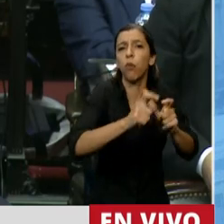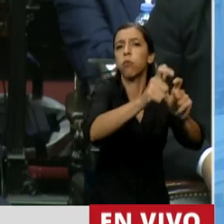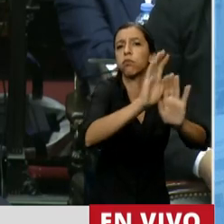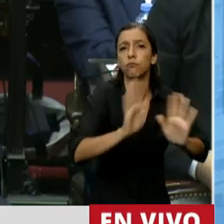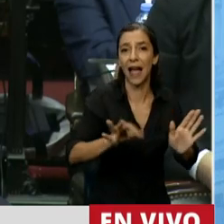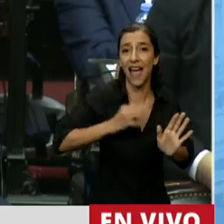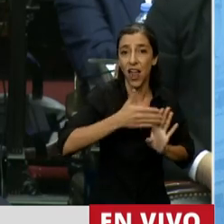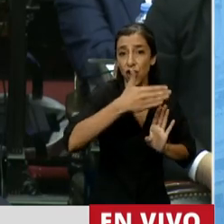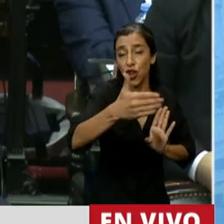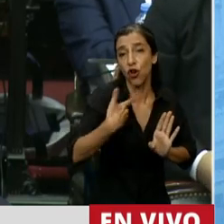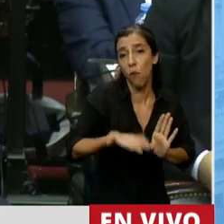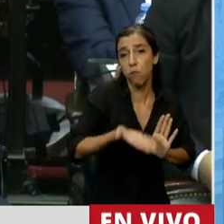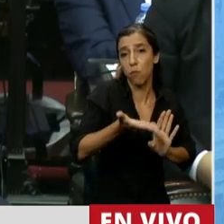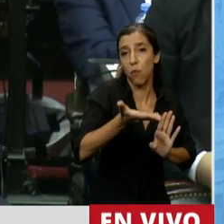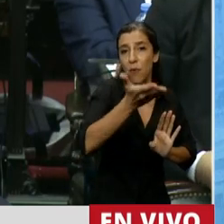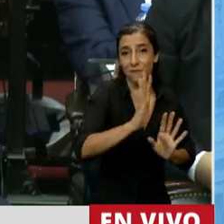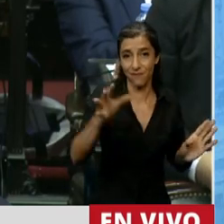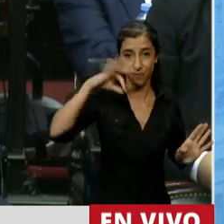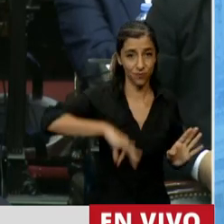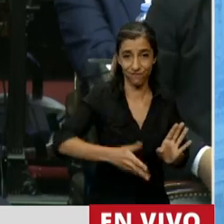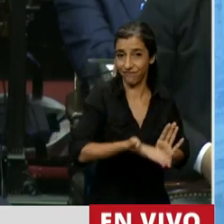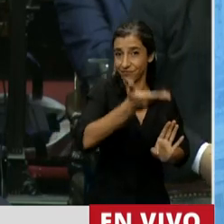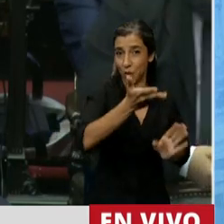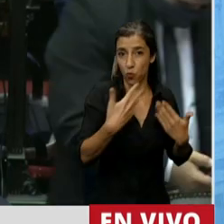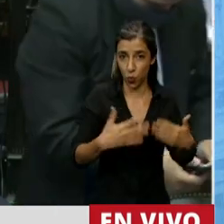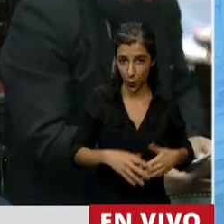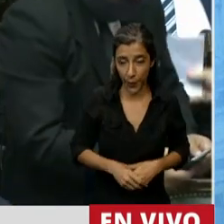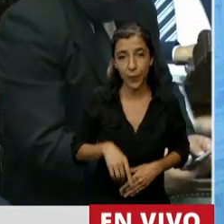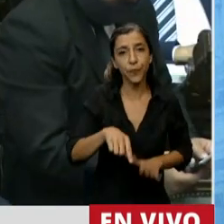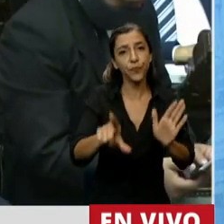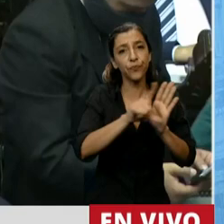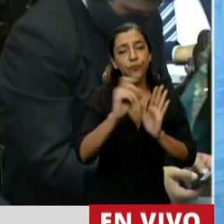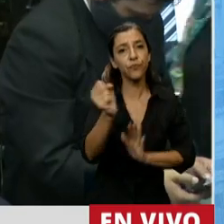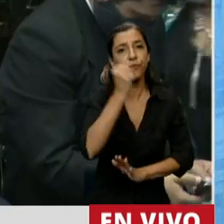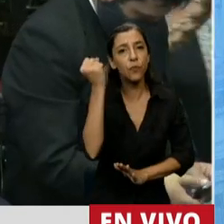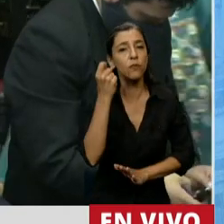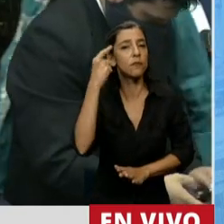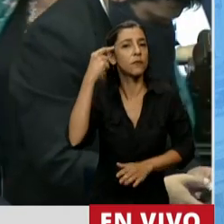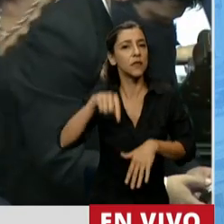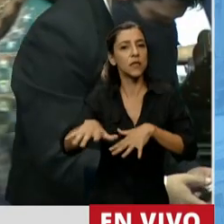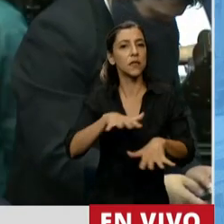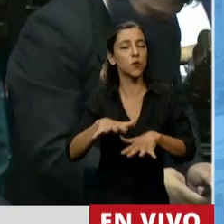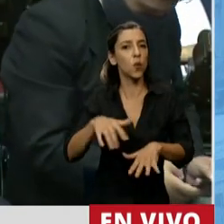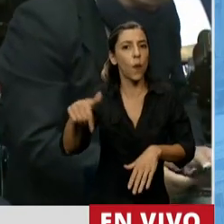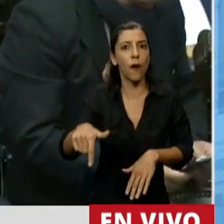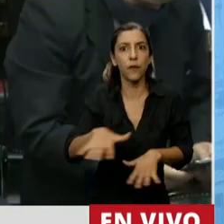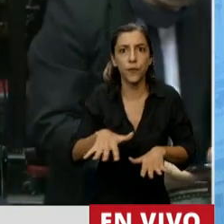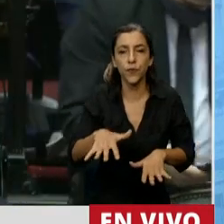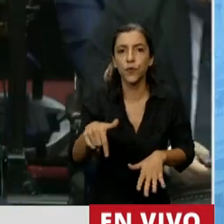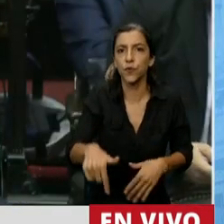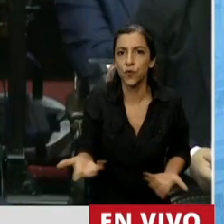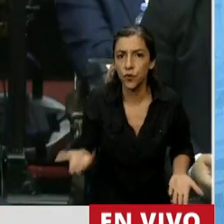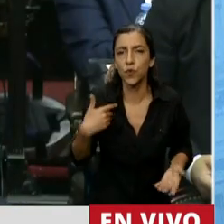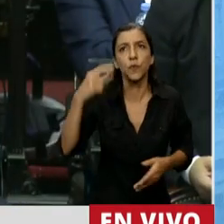año. Estamos haciendo una ley que tiene que ver con las circunstancias del presente y tiene que ver con las circunstancias